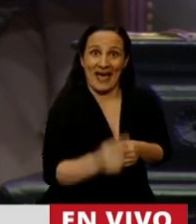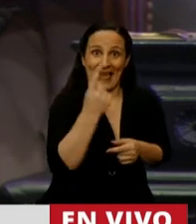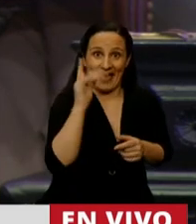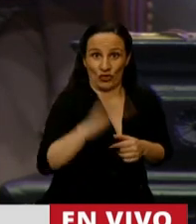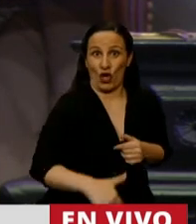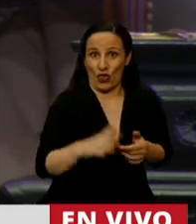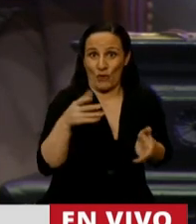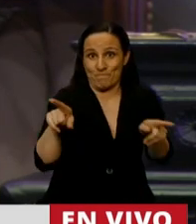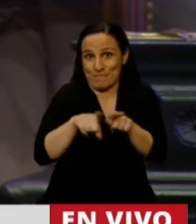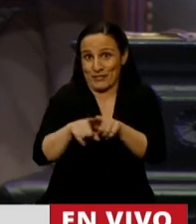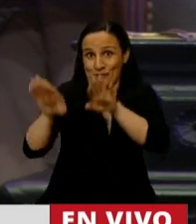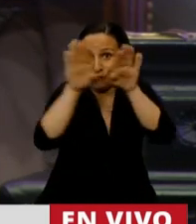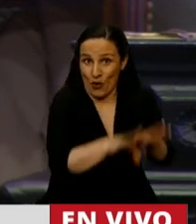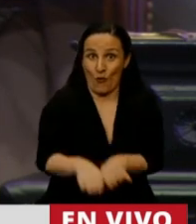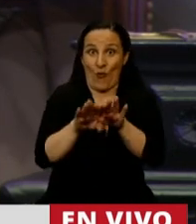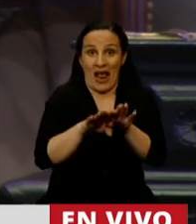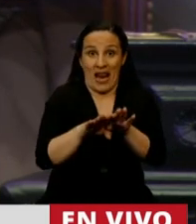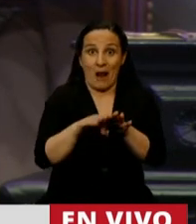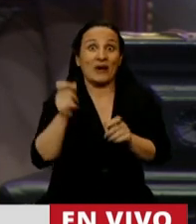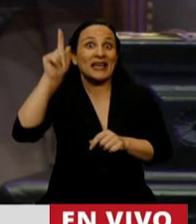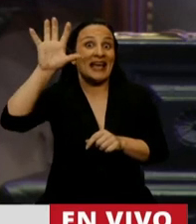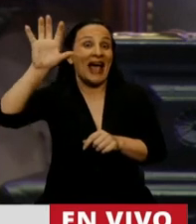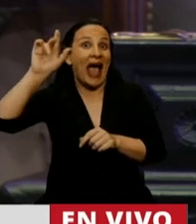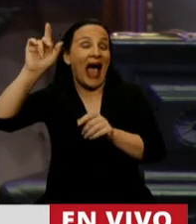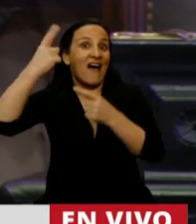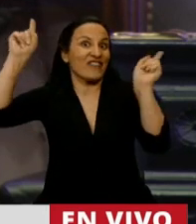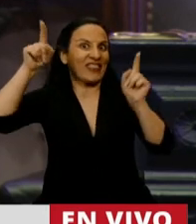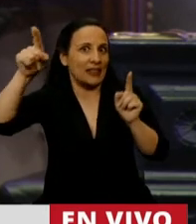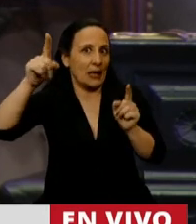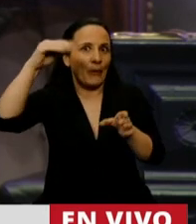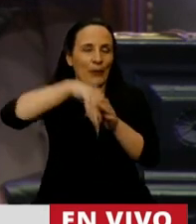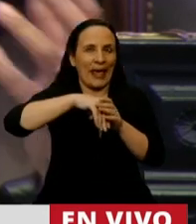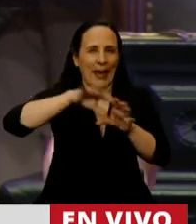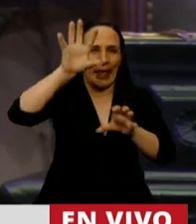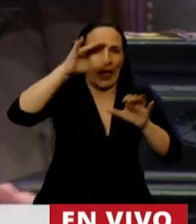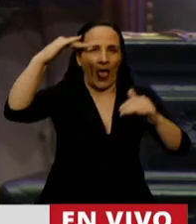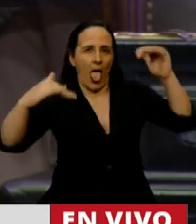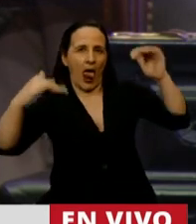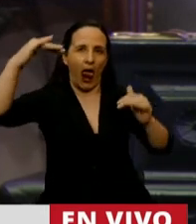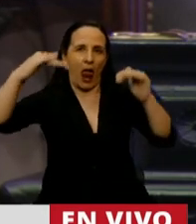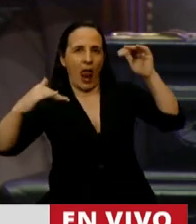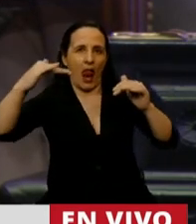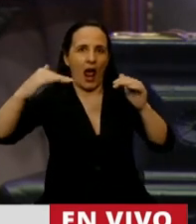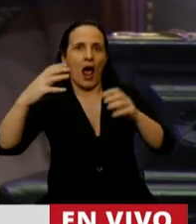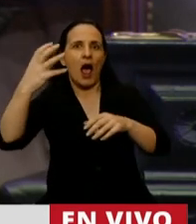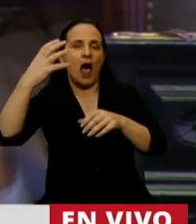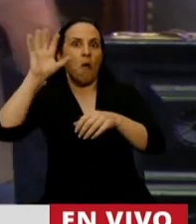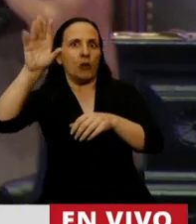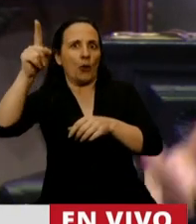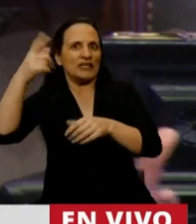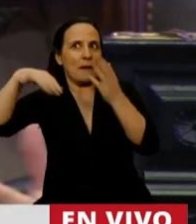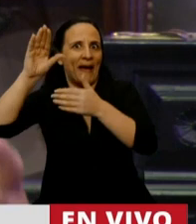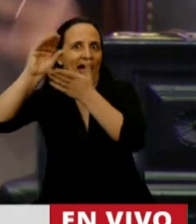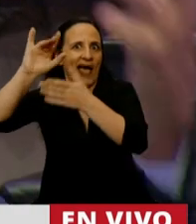provincia, porque además eso va a generar un desequilibrio intrafederal, con provincias de primera y provincias de segunda,